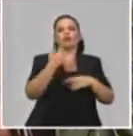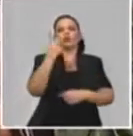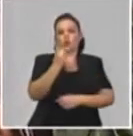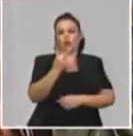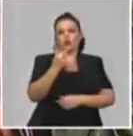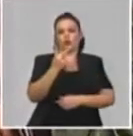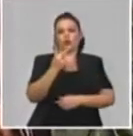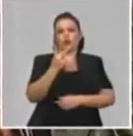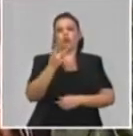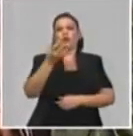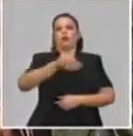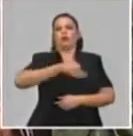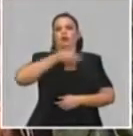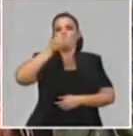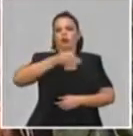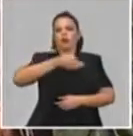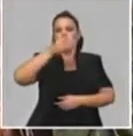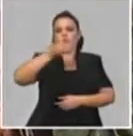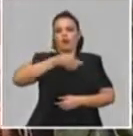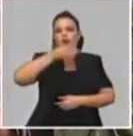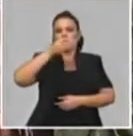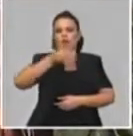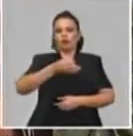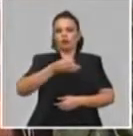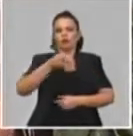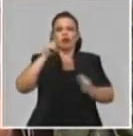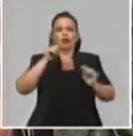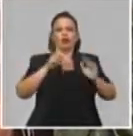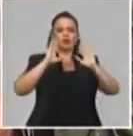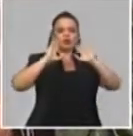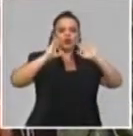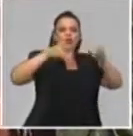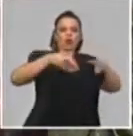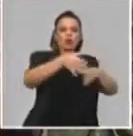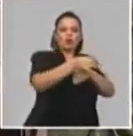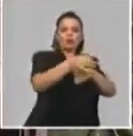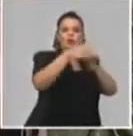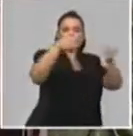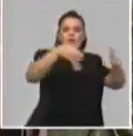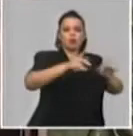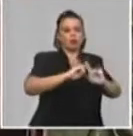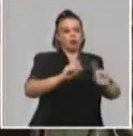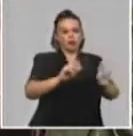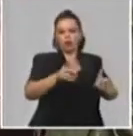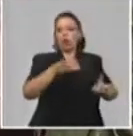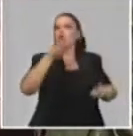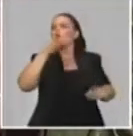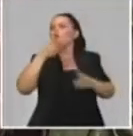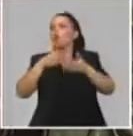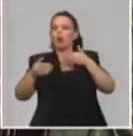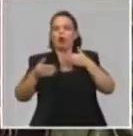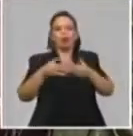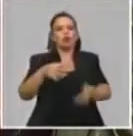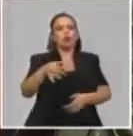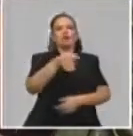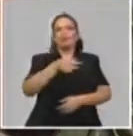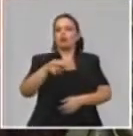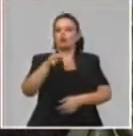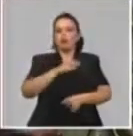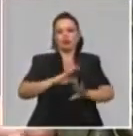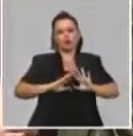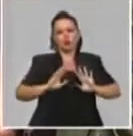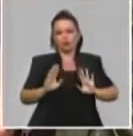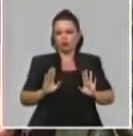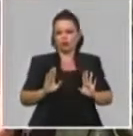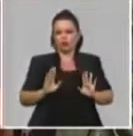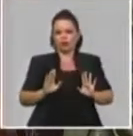nosotros no vamos a sectorizar el comercio virtual en La Habana ni en ningún lugar del país. O sea que, sencillamente porque el cliente puede tener